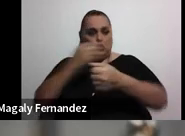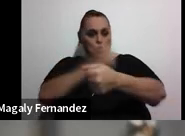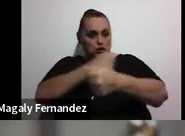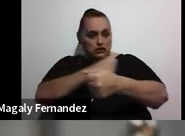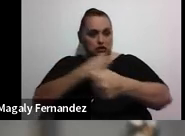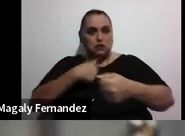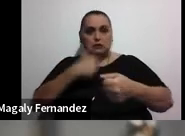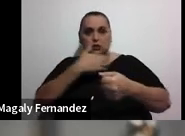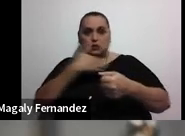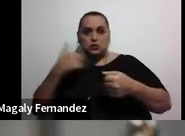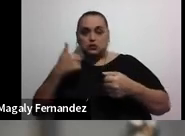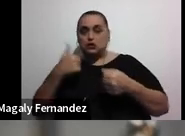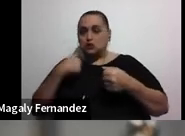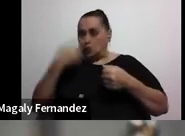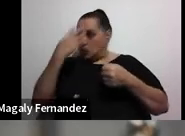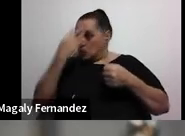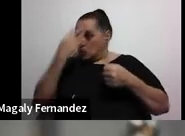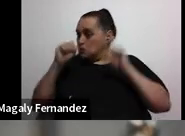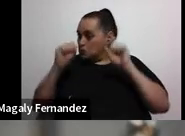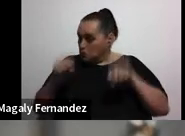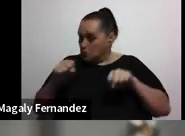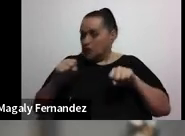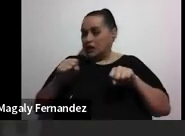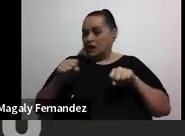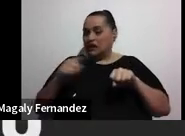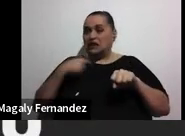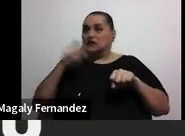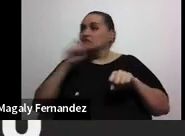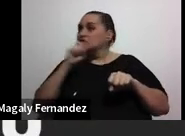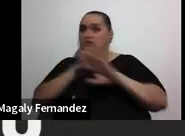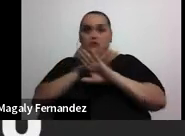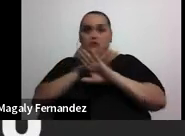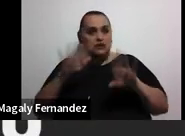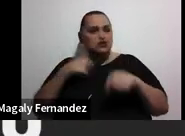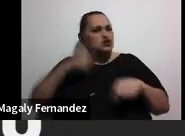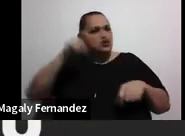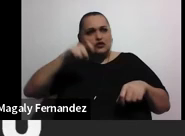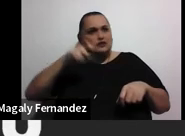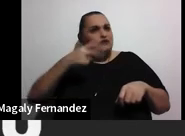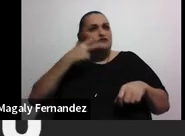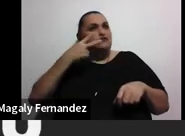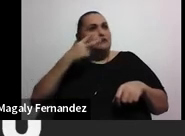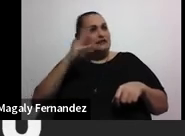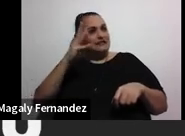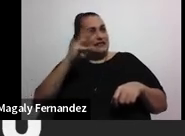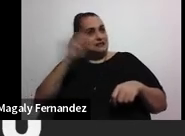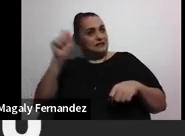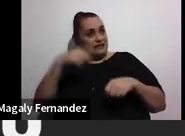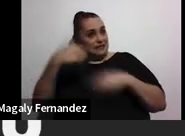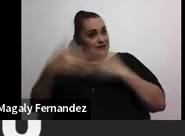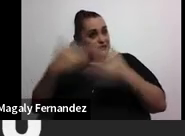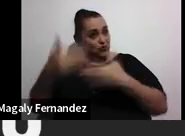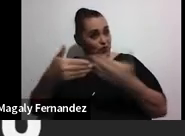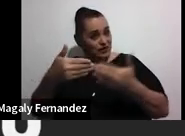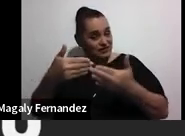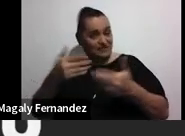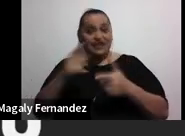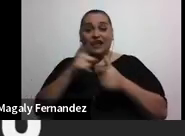ya sé dormir y ya no me cuesta dormir o mira ya no ocupo fumar entonces voy a poner esto aquí